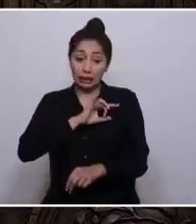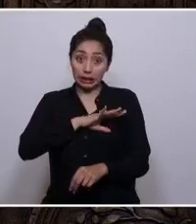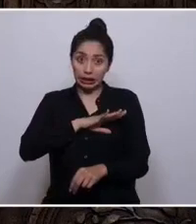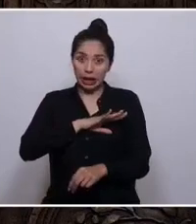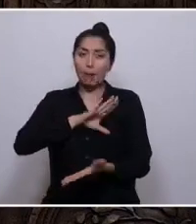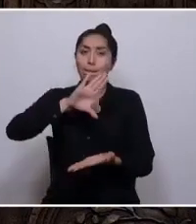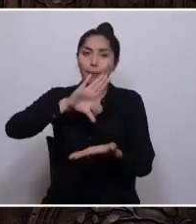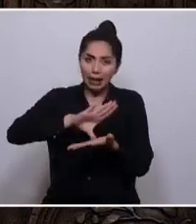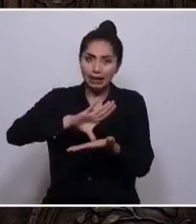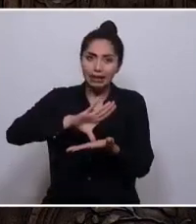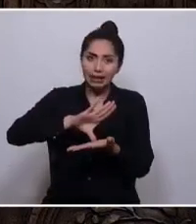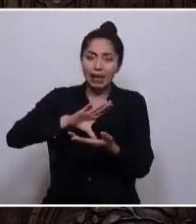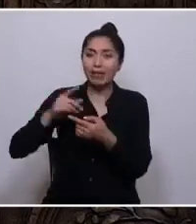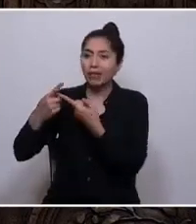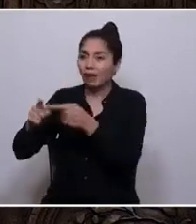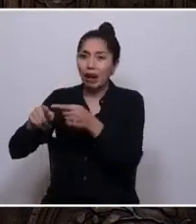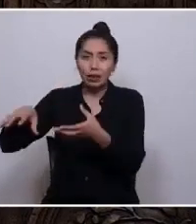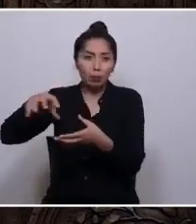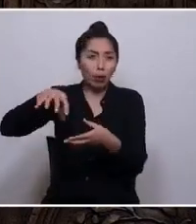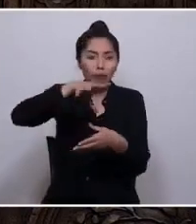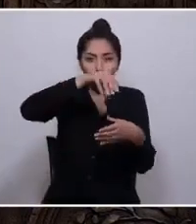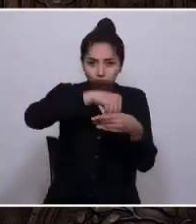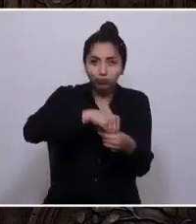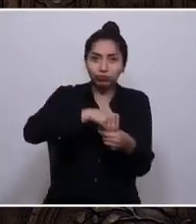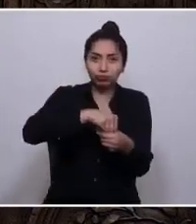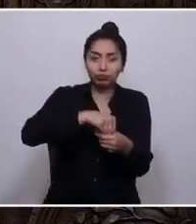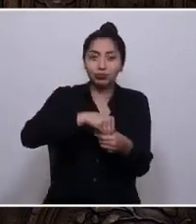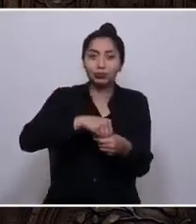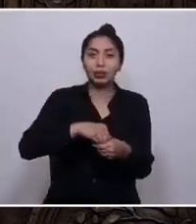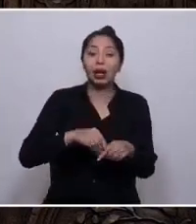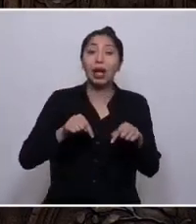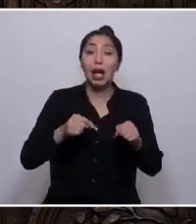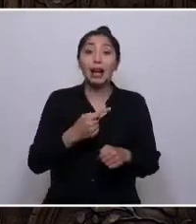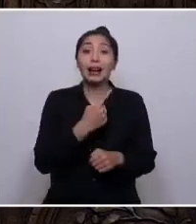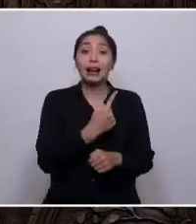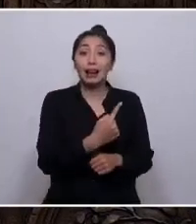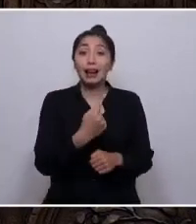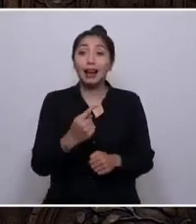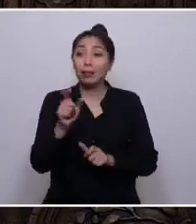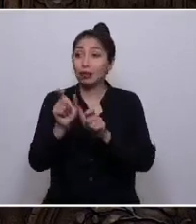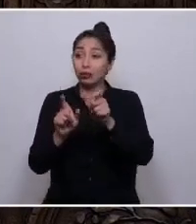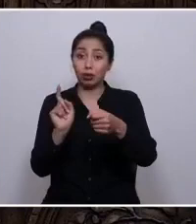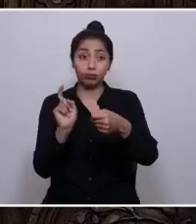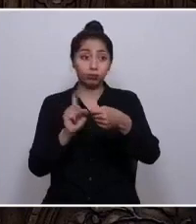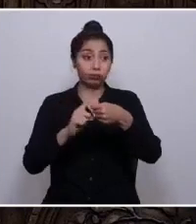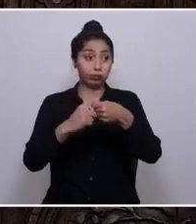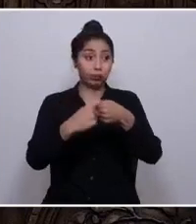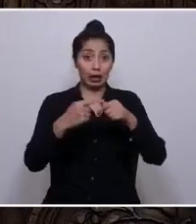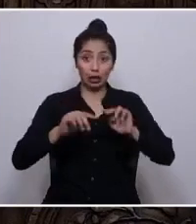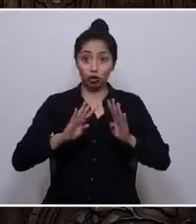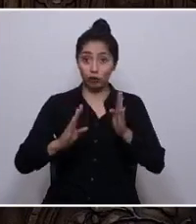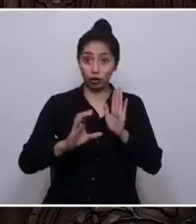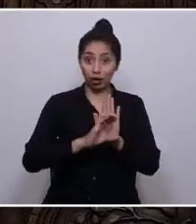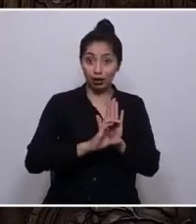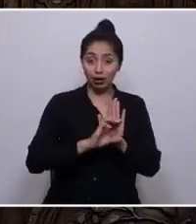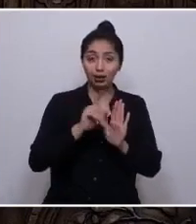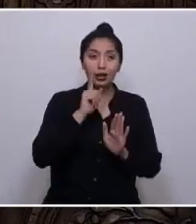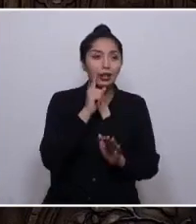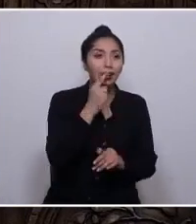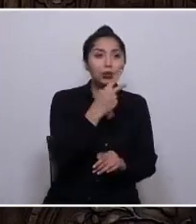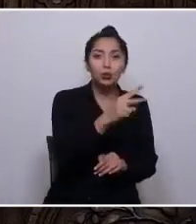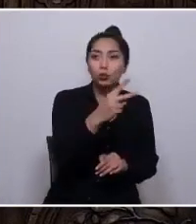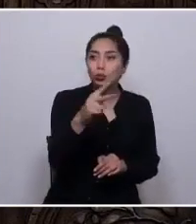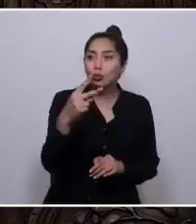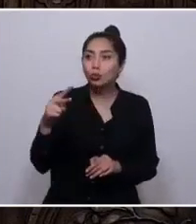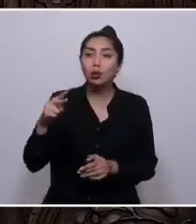plurinacional. Cada miembro de este órgano convencional trae consigo su propia realidad e